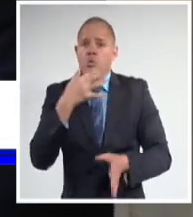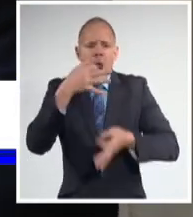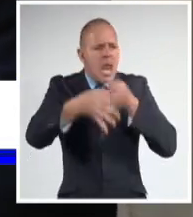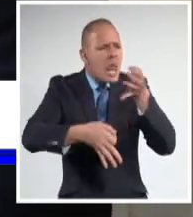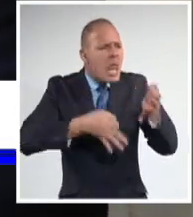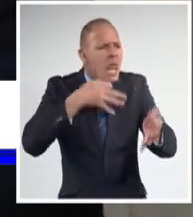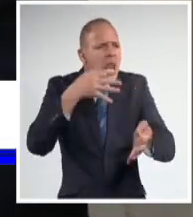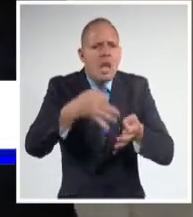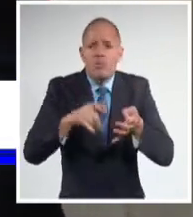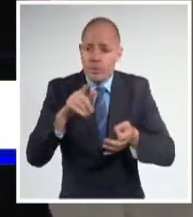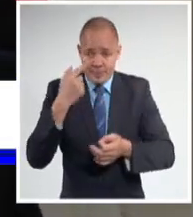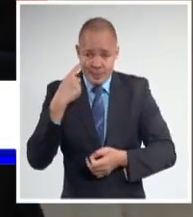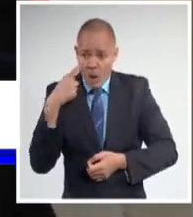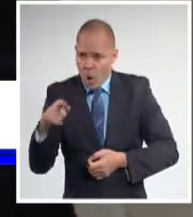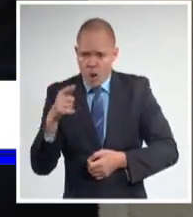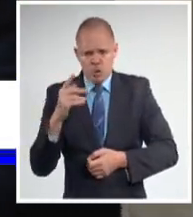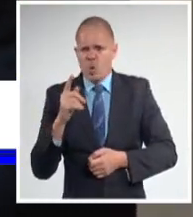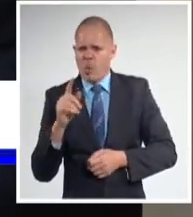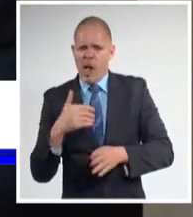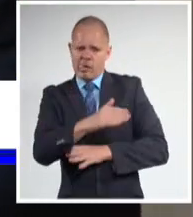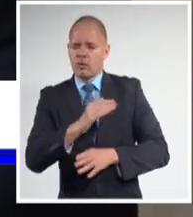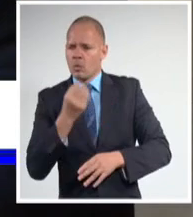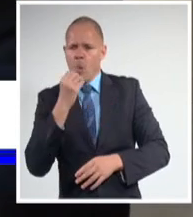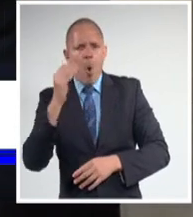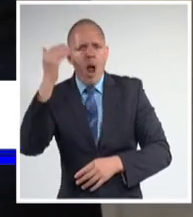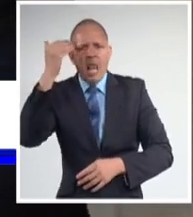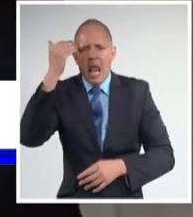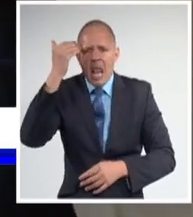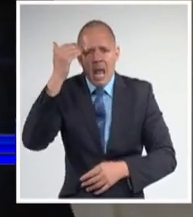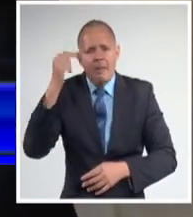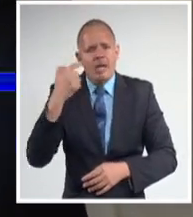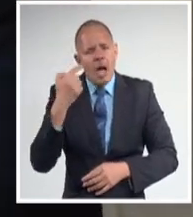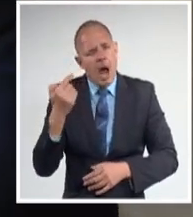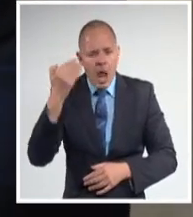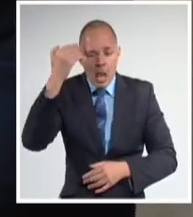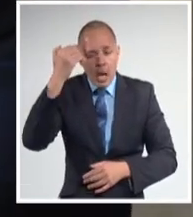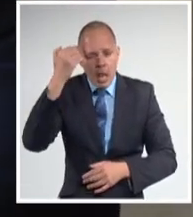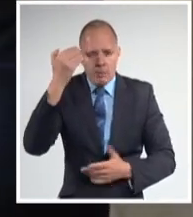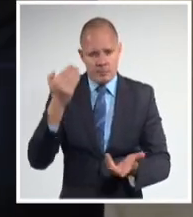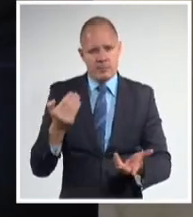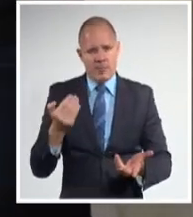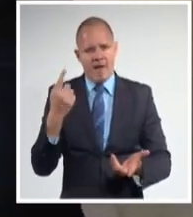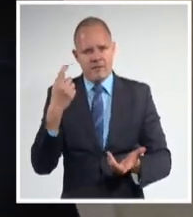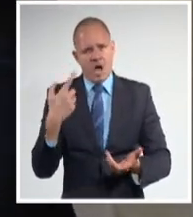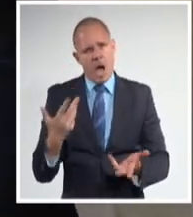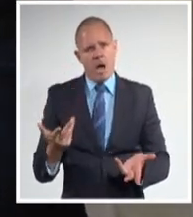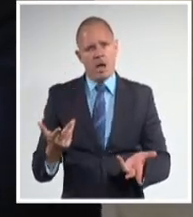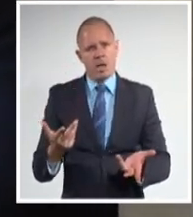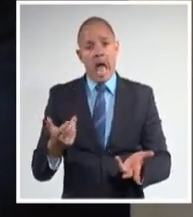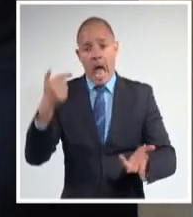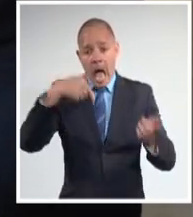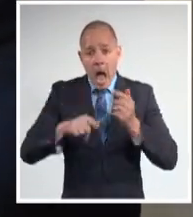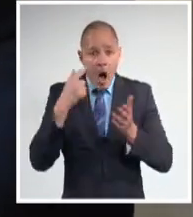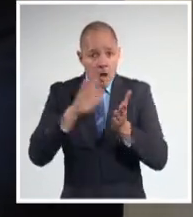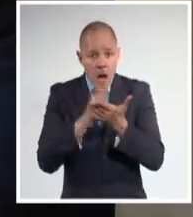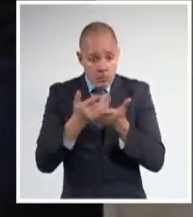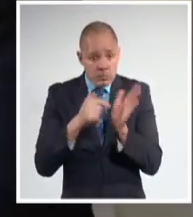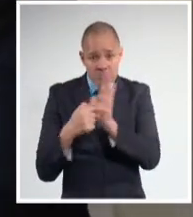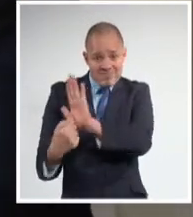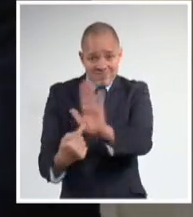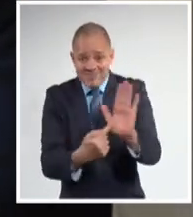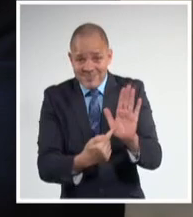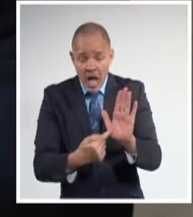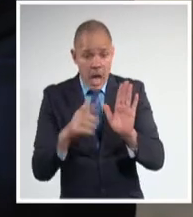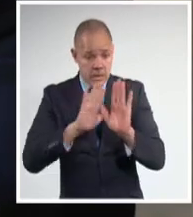logremos persuadir. Esa es la razón de la política y eso es lo que nos pide hoy este proceso que tendremos que abrir cuando